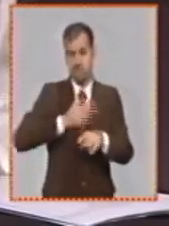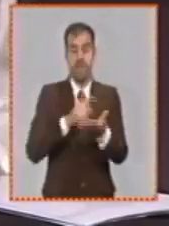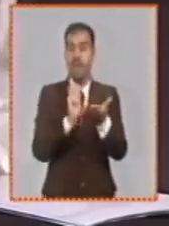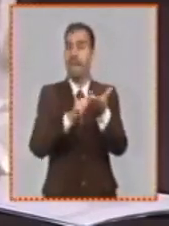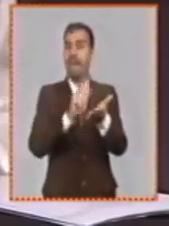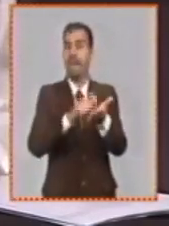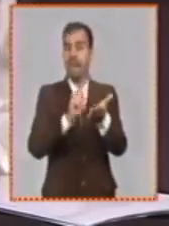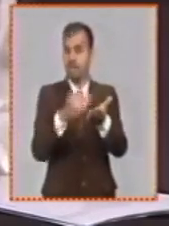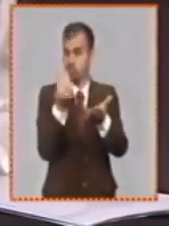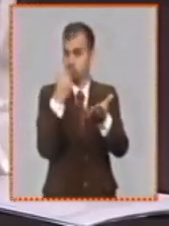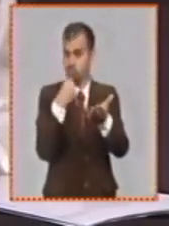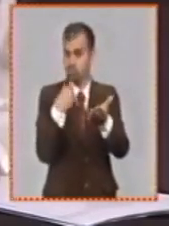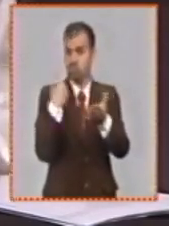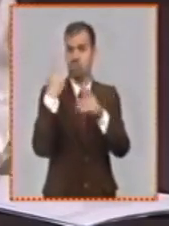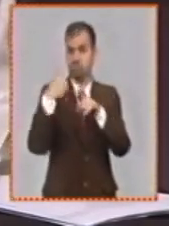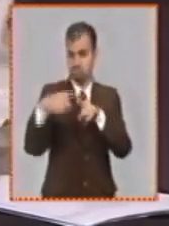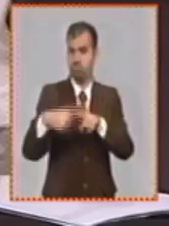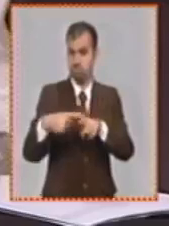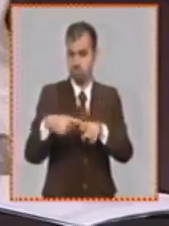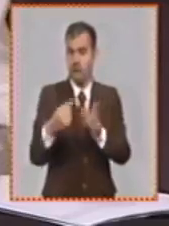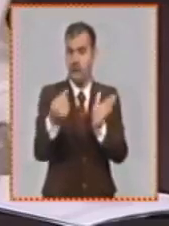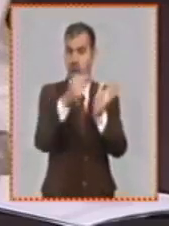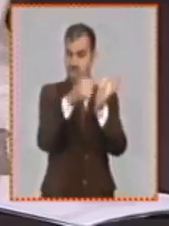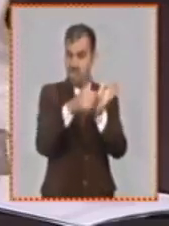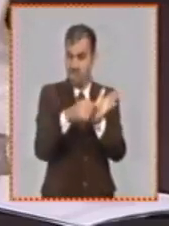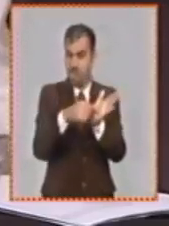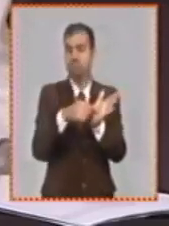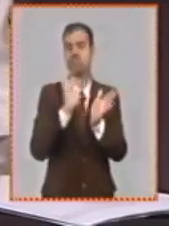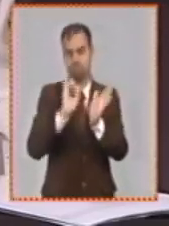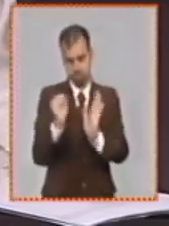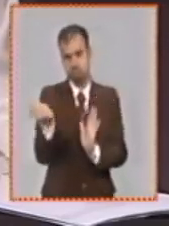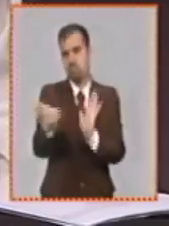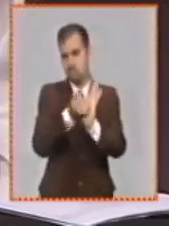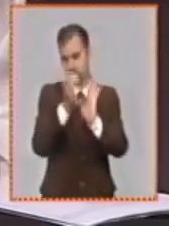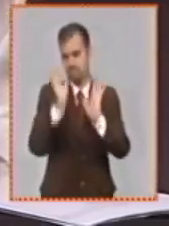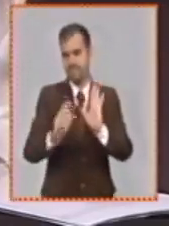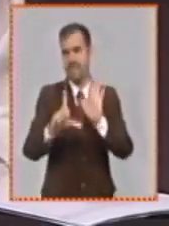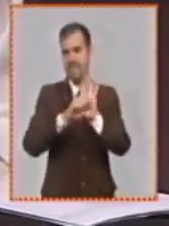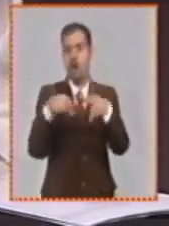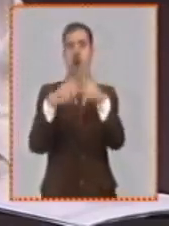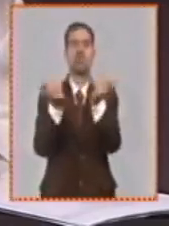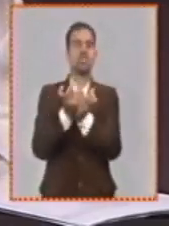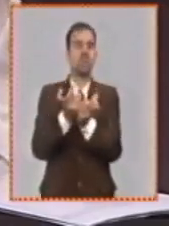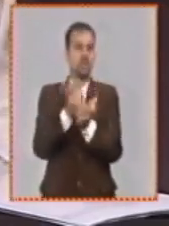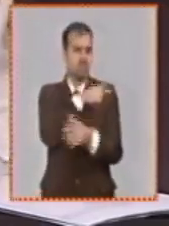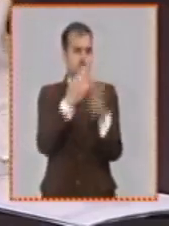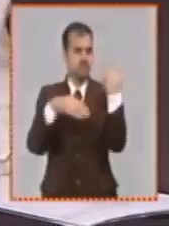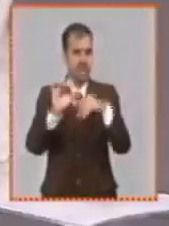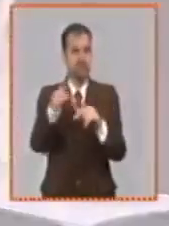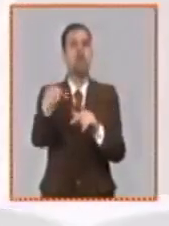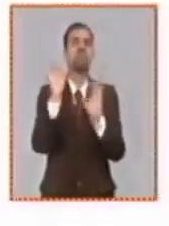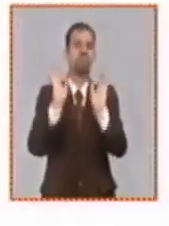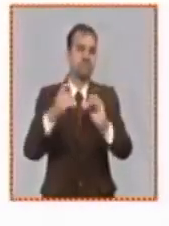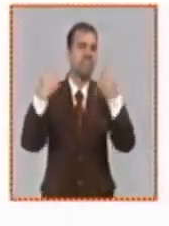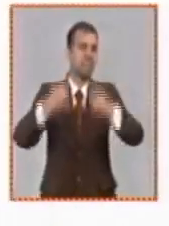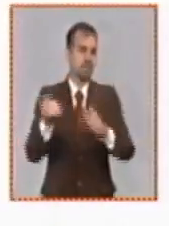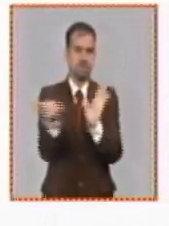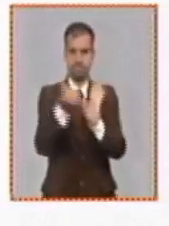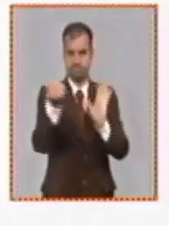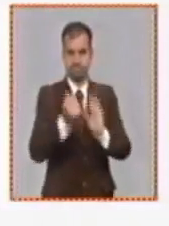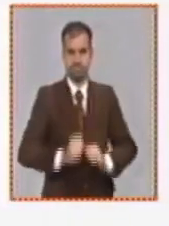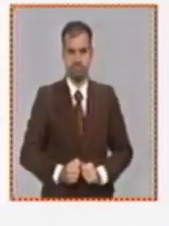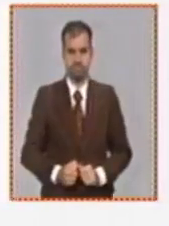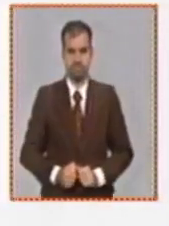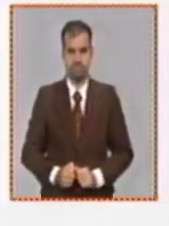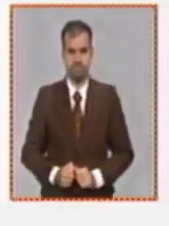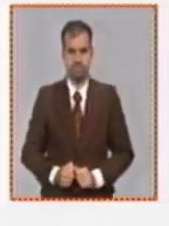la canasta normada de alimentos están concentrados en esa facultad en el Consejo de Ministros. Y otros productos que